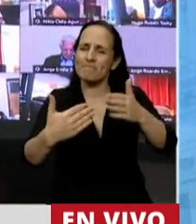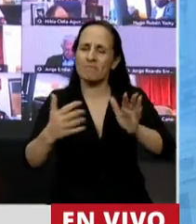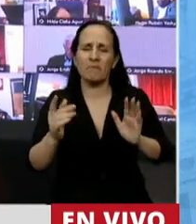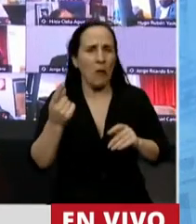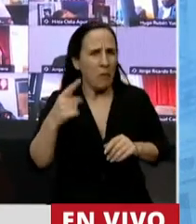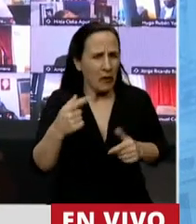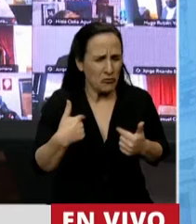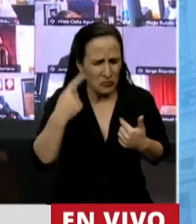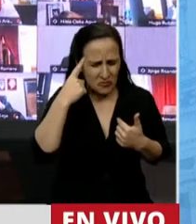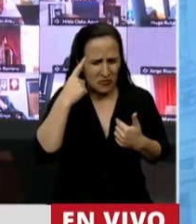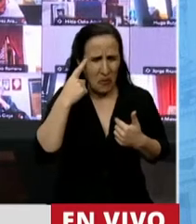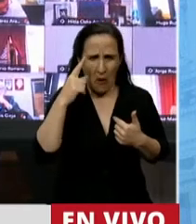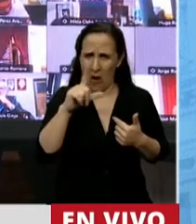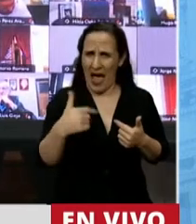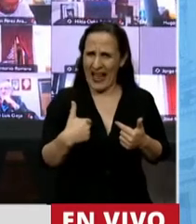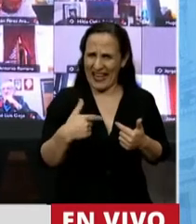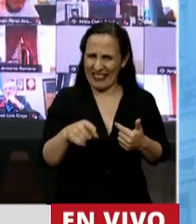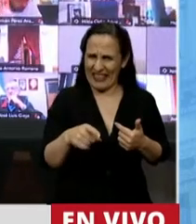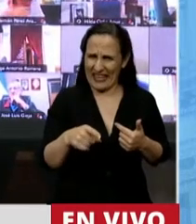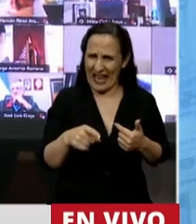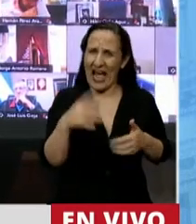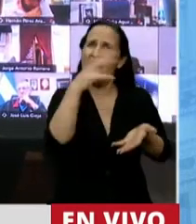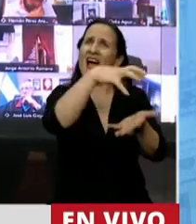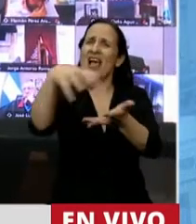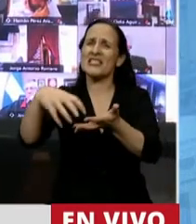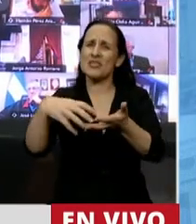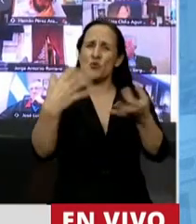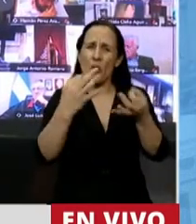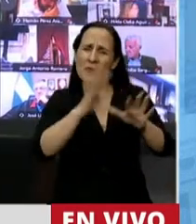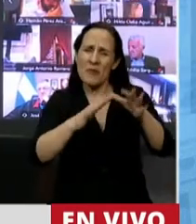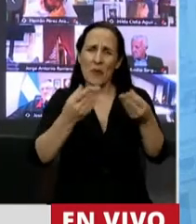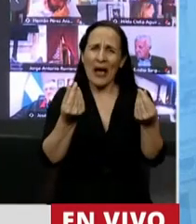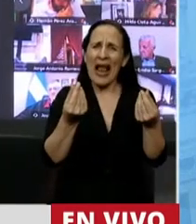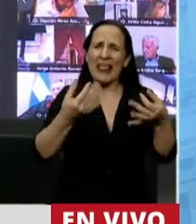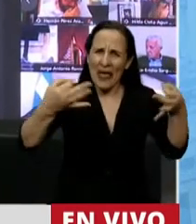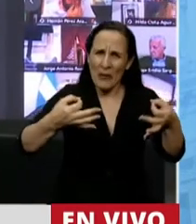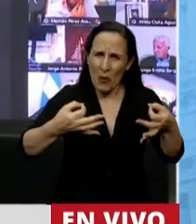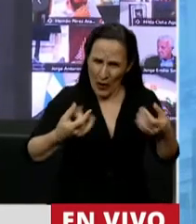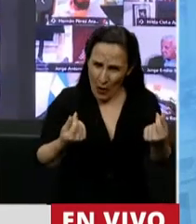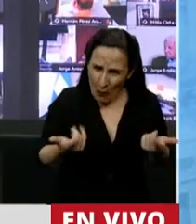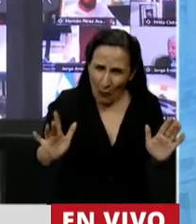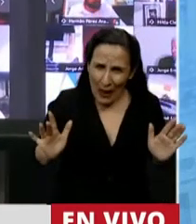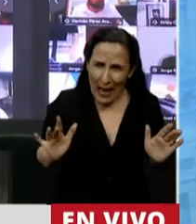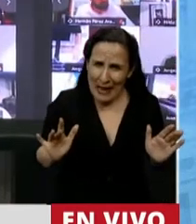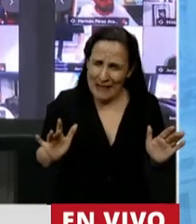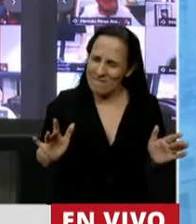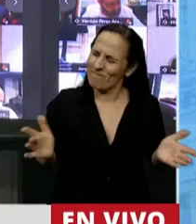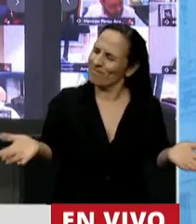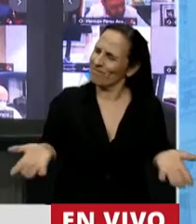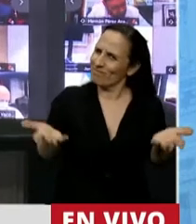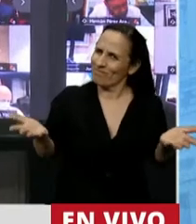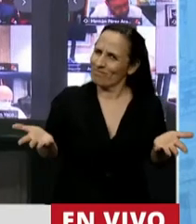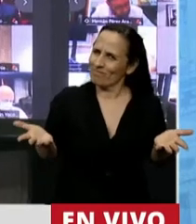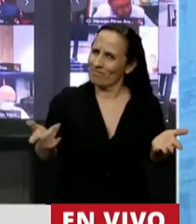yo me pregunto, la Argentina interesa la calidad institucional? Parece que no, parece que no interesa. Y saben que esto